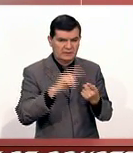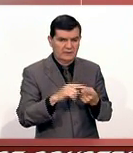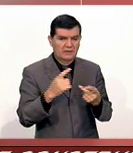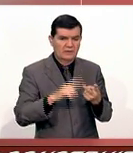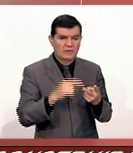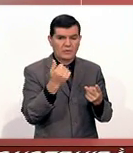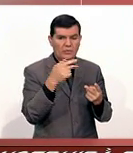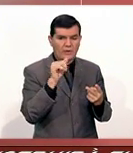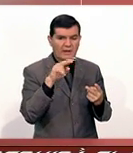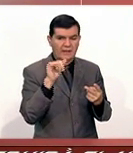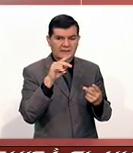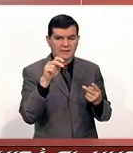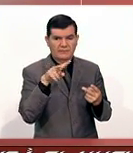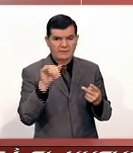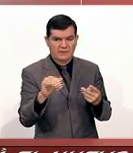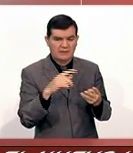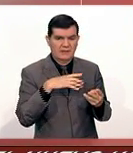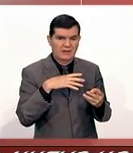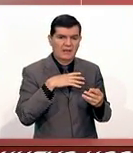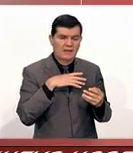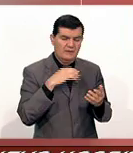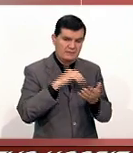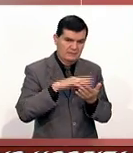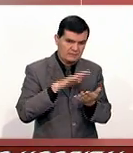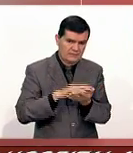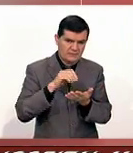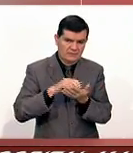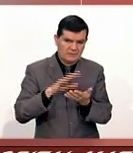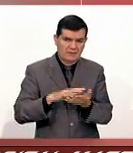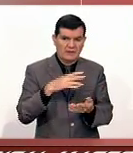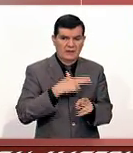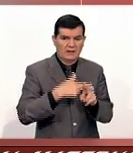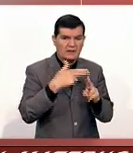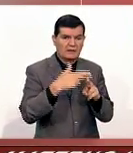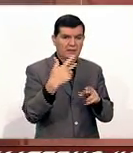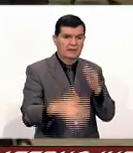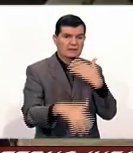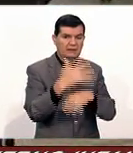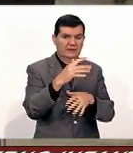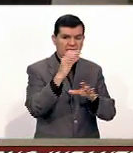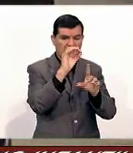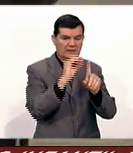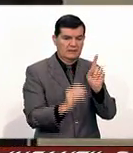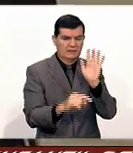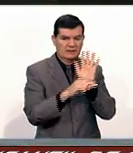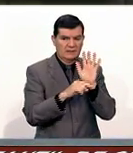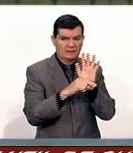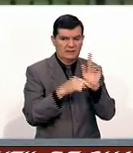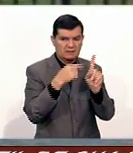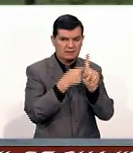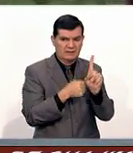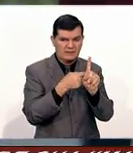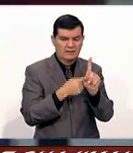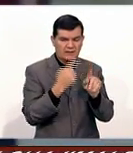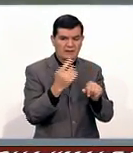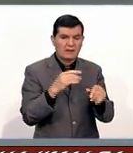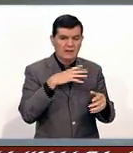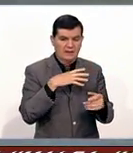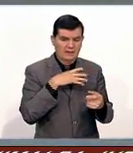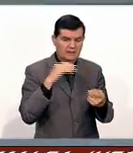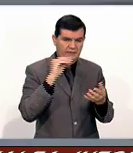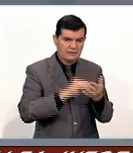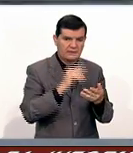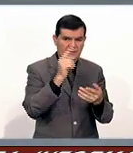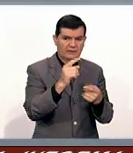Guanaceví. En esta temporada ha registrado hasta 15 grados bajo cero. En la capital del estado ha estado